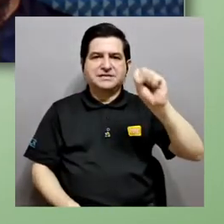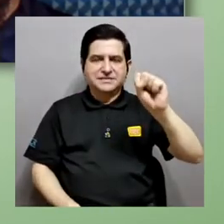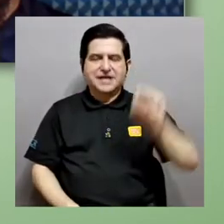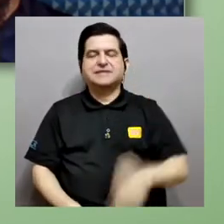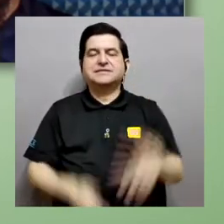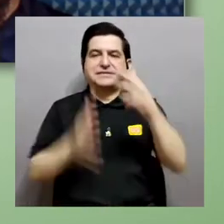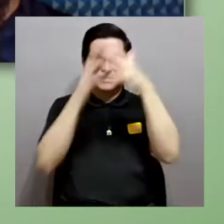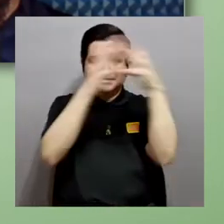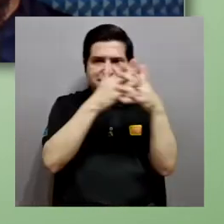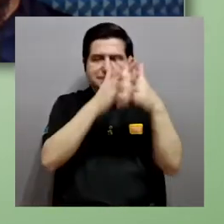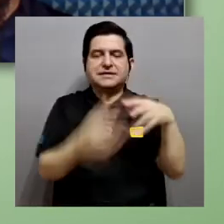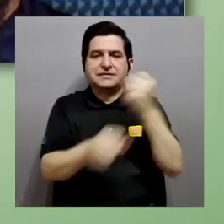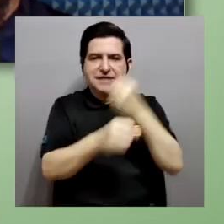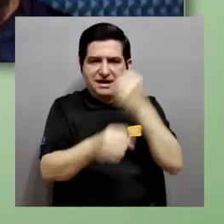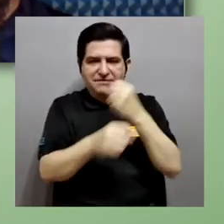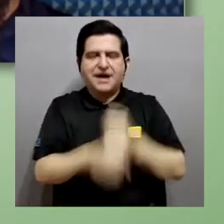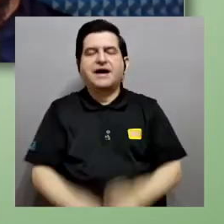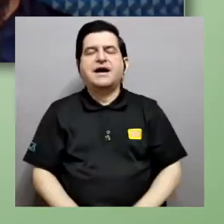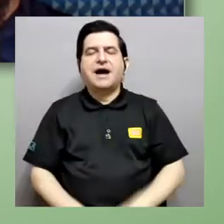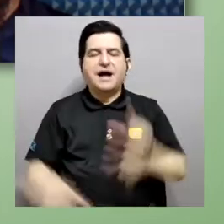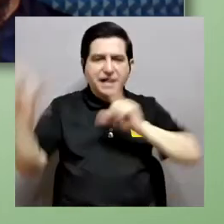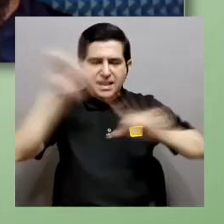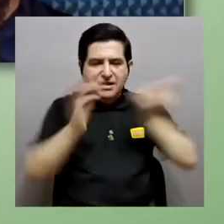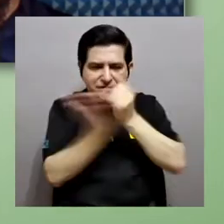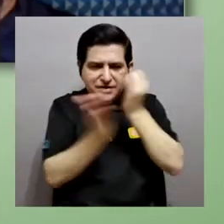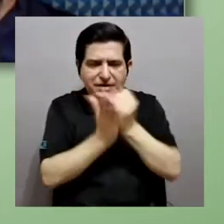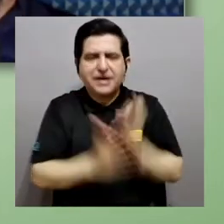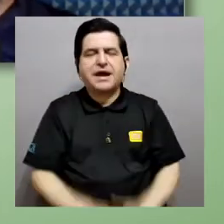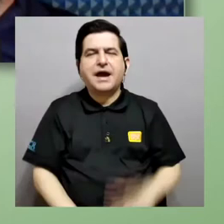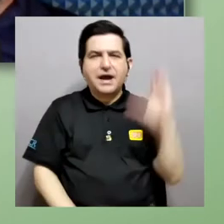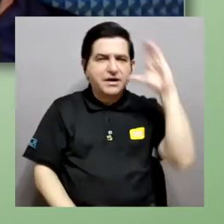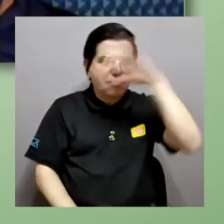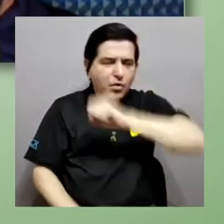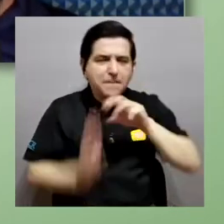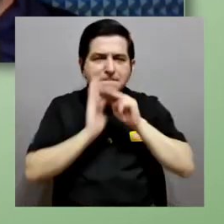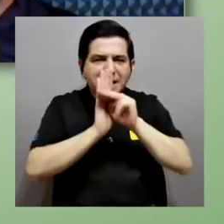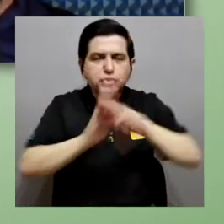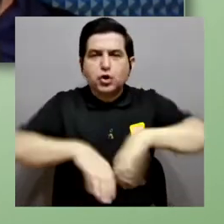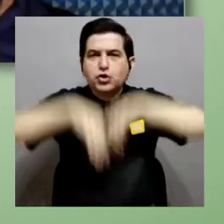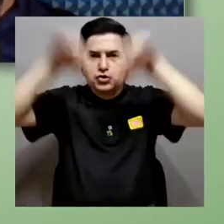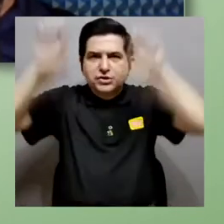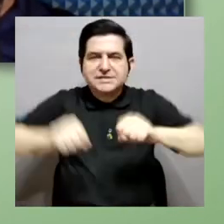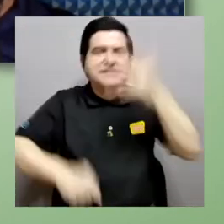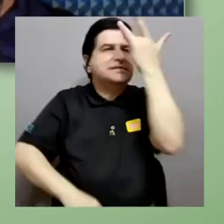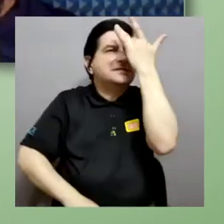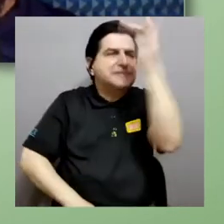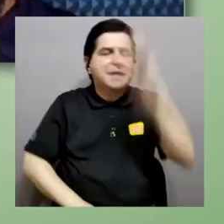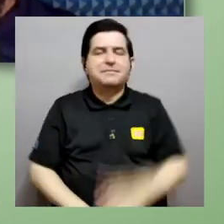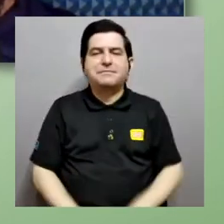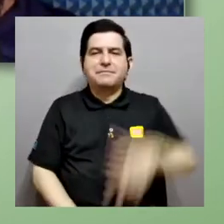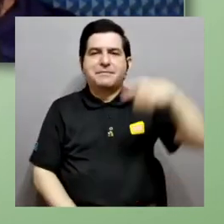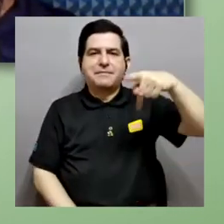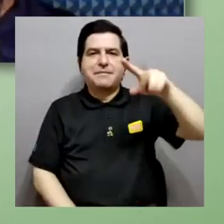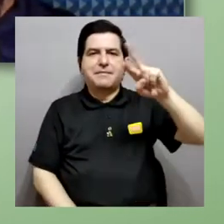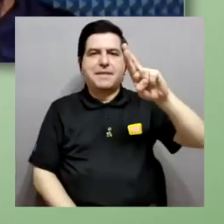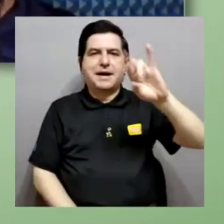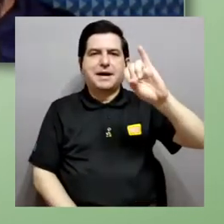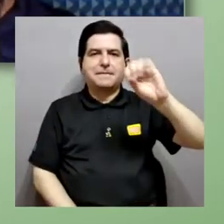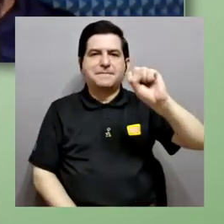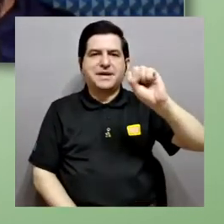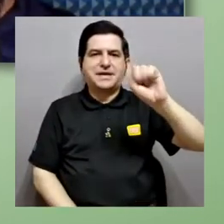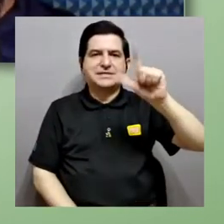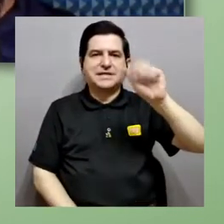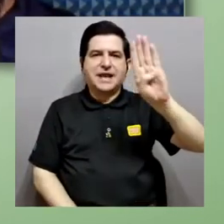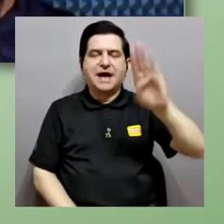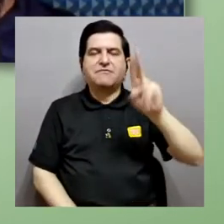Laboratorio de Investigación en Reconocimiento de Patrones y Sistemas Inteligentes, PrisLab de la Universidad de Costa Rica. Y